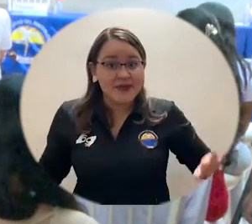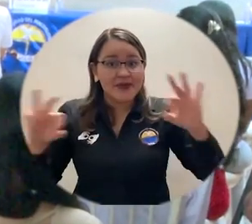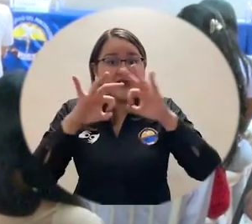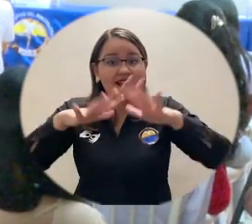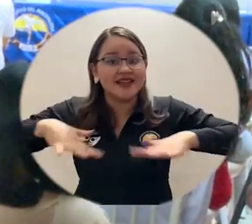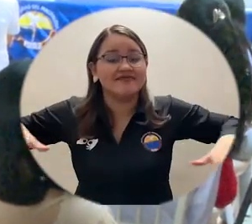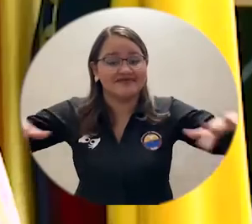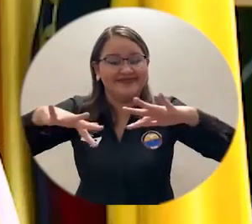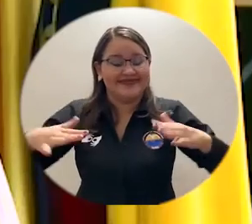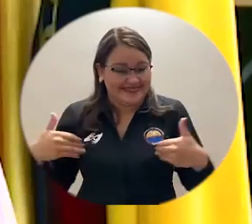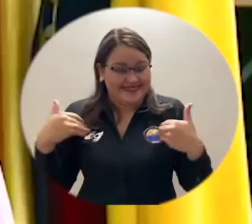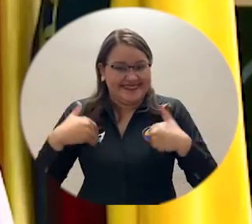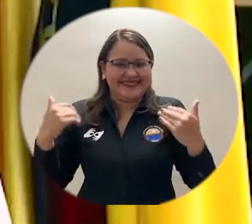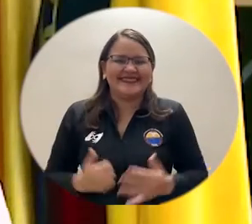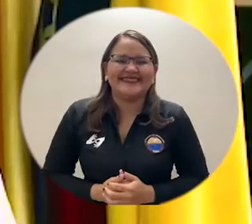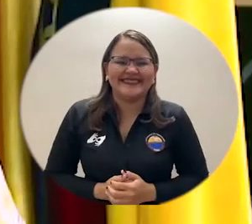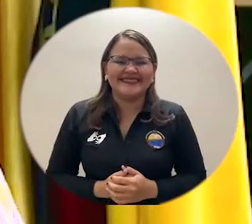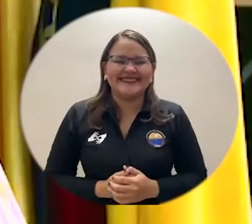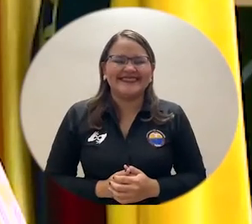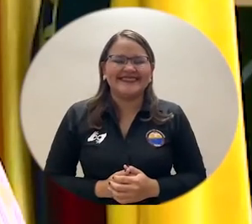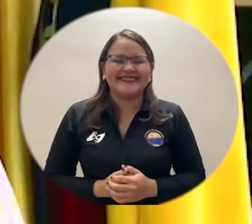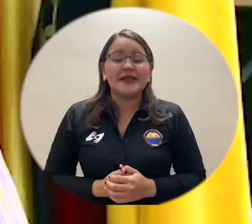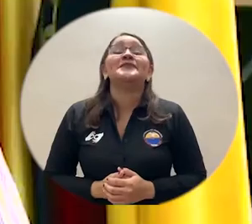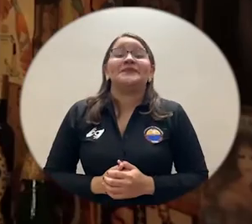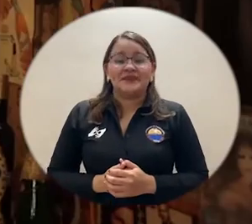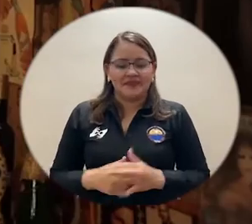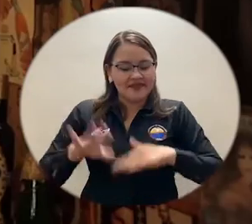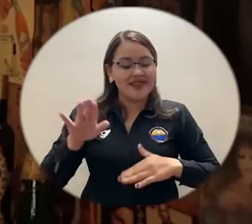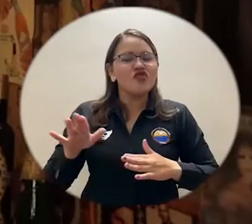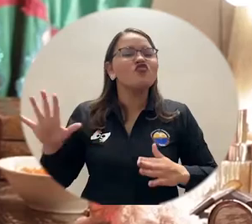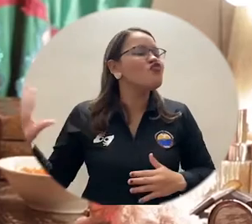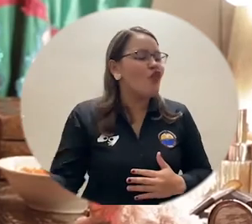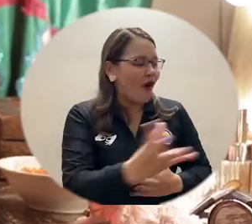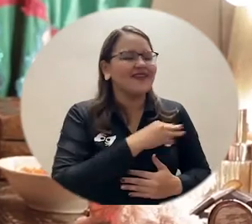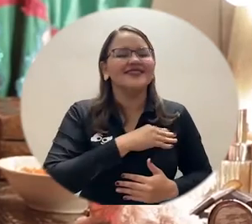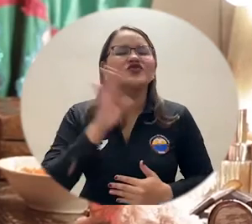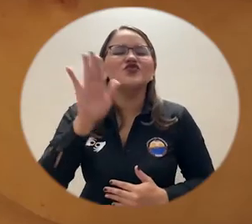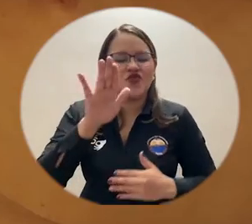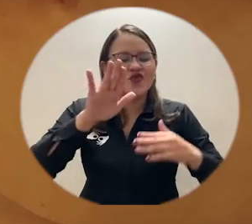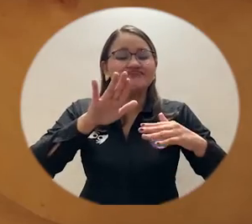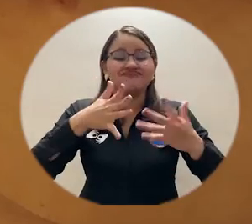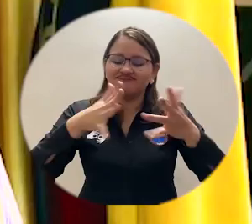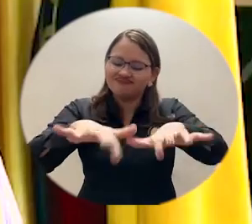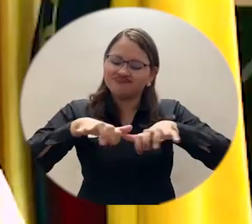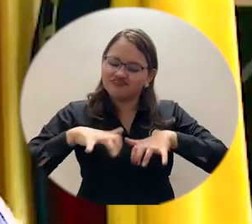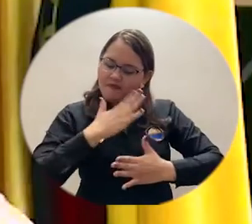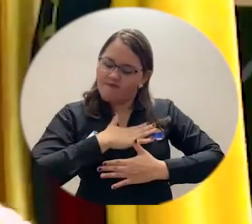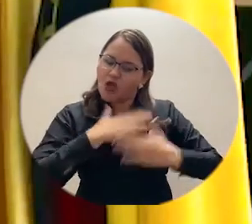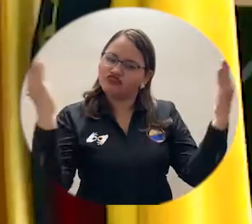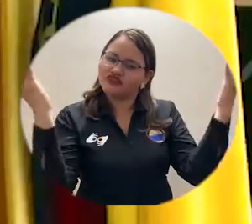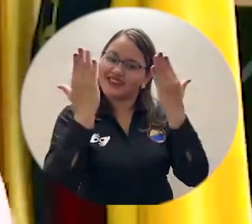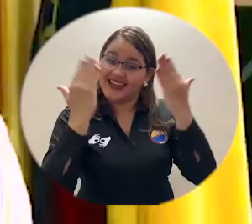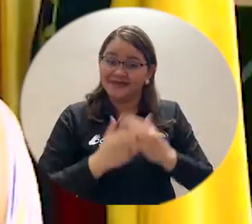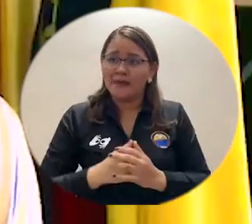Pero sobre todo necesitamos que esta sala, que es nuestra sala de cine, no necesitamos ir a ninguna porque tenemos la propia y podremos